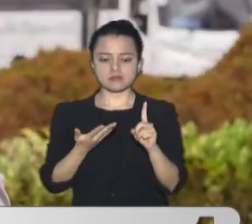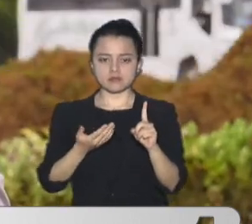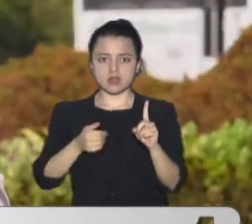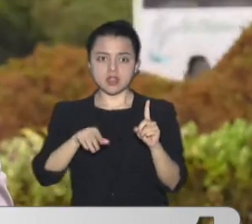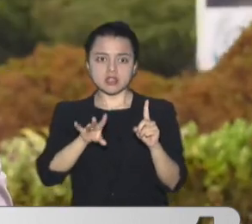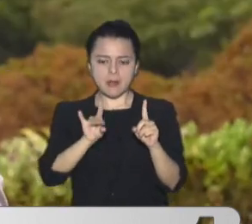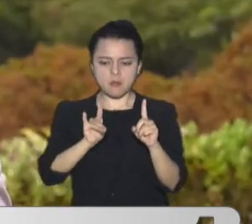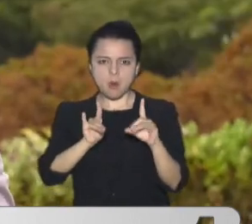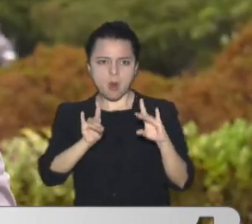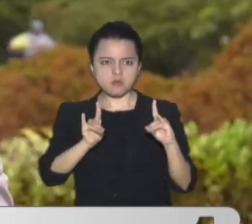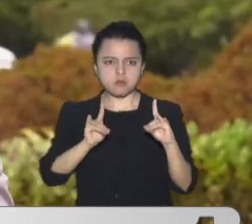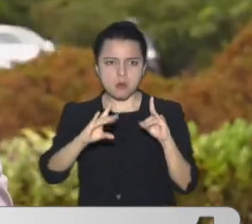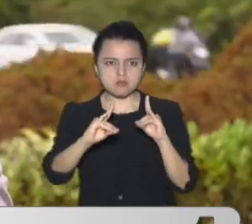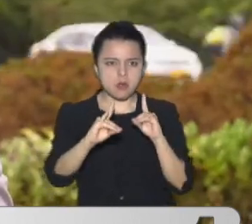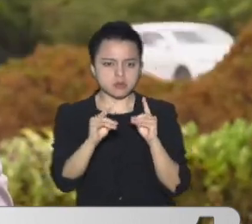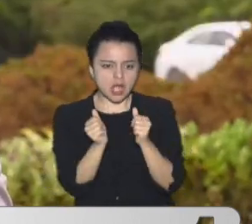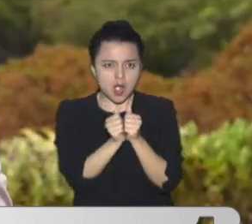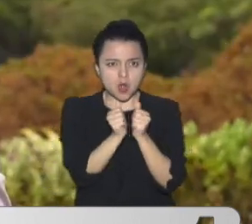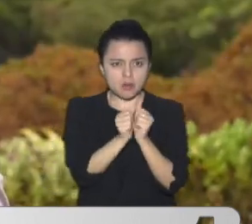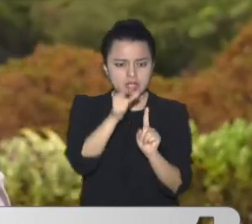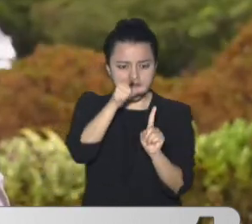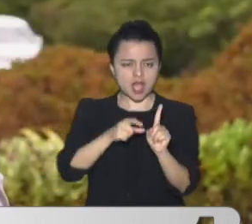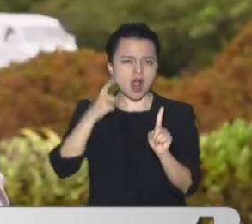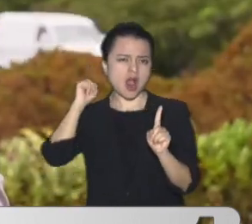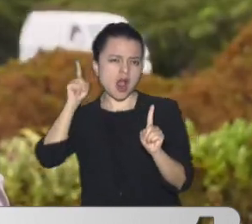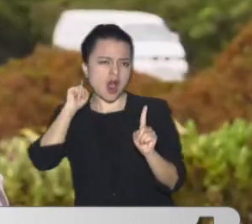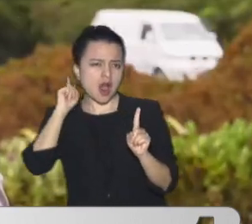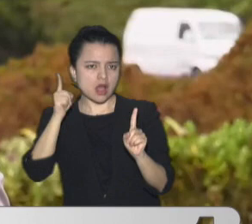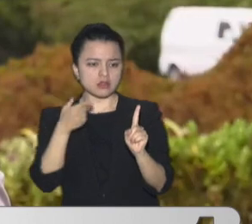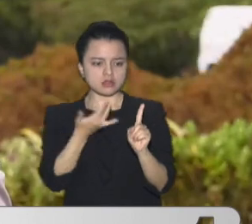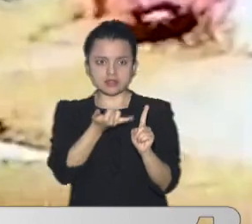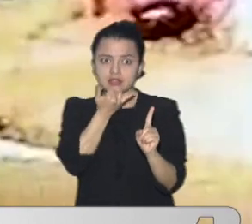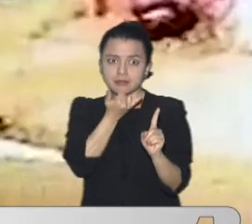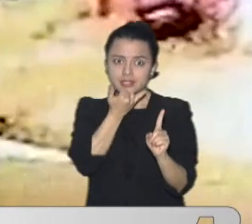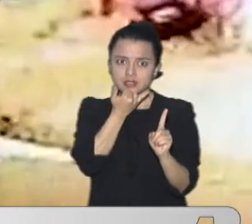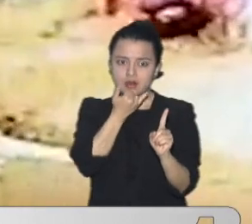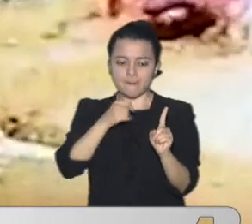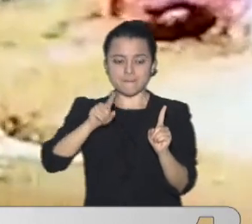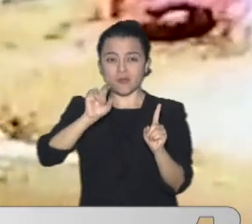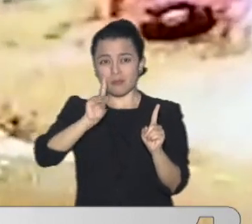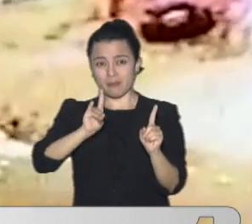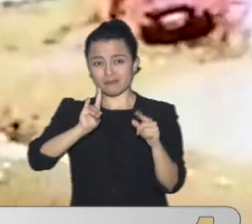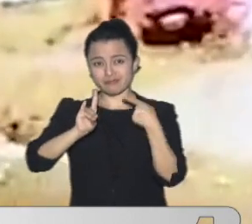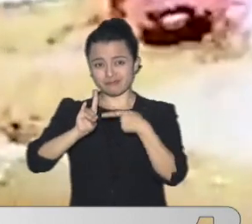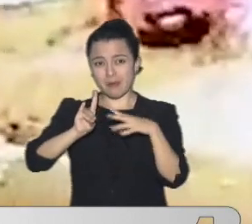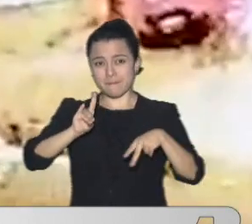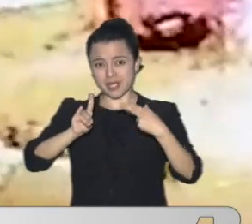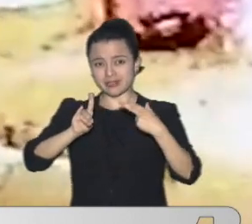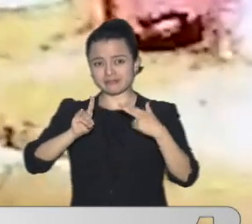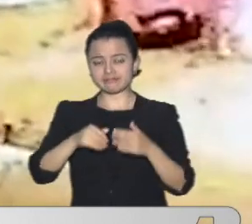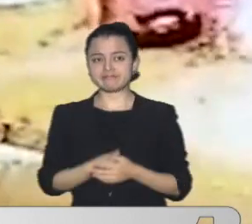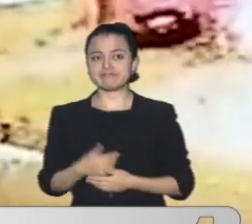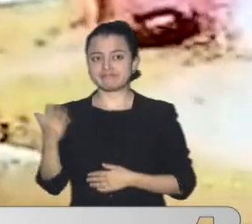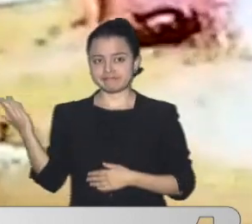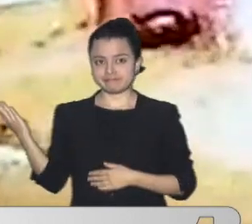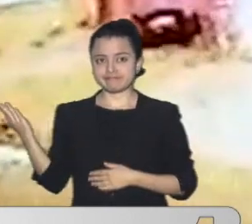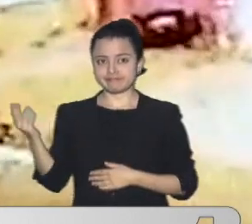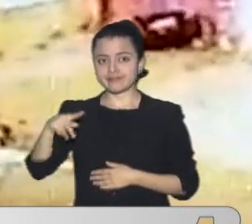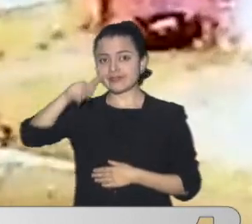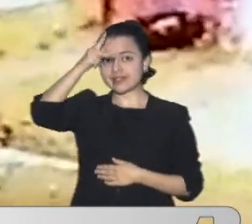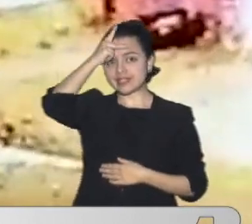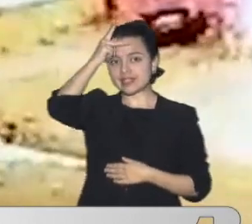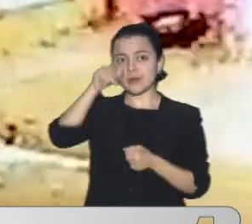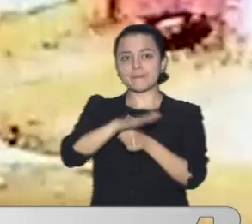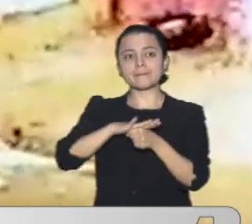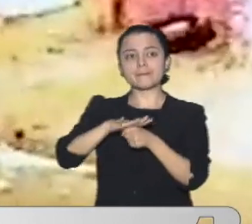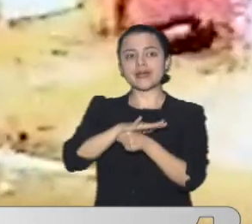Víctima De dos disparos Y también Un hombre Que quedó Gravemente herido En medio De un procedimiento Policial En la localidad De Kennedy